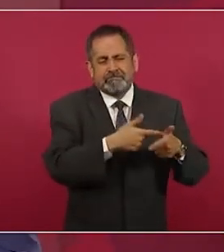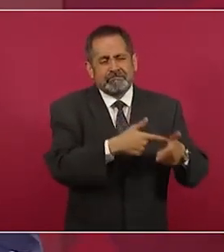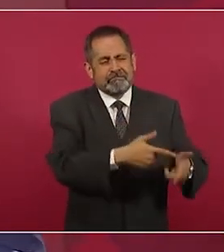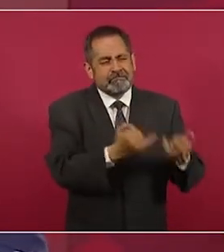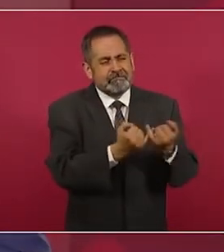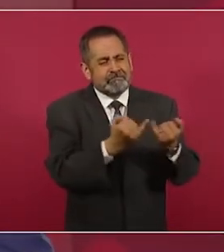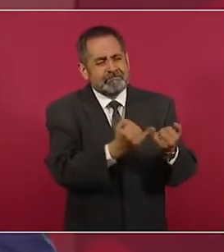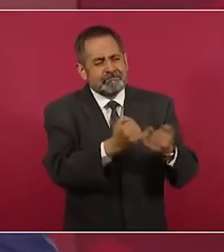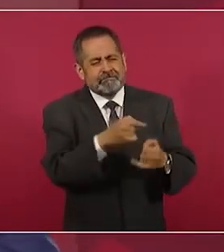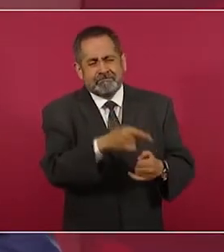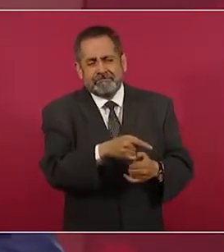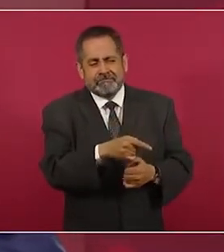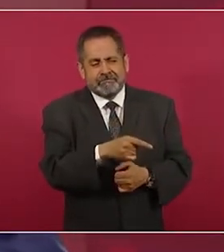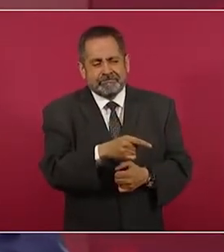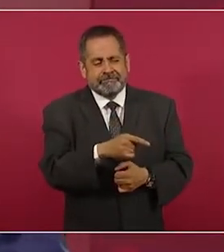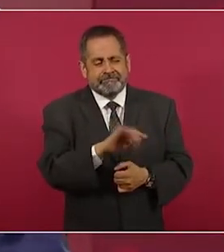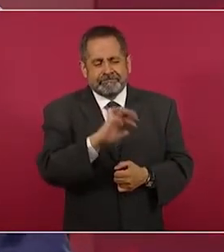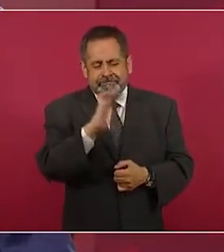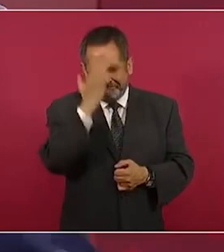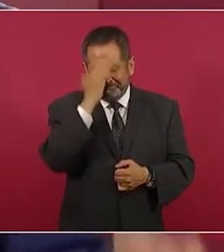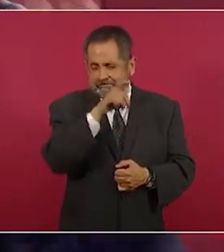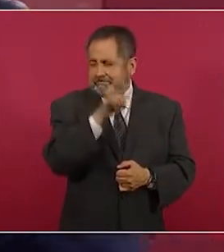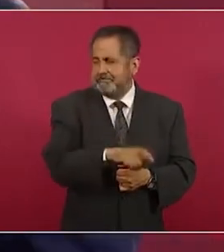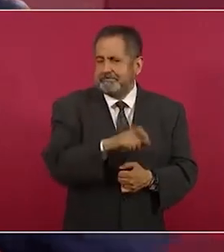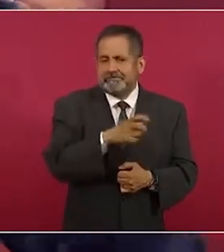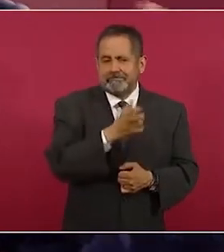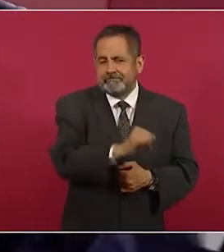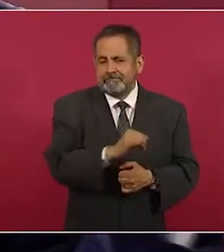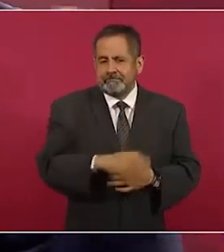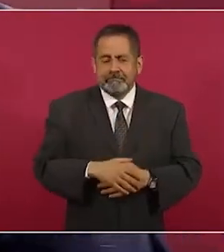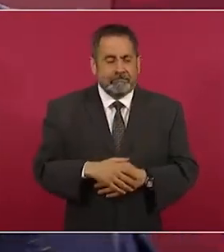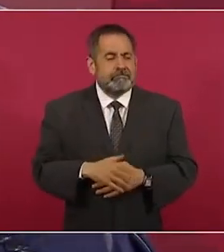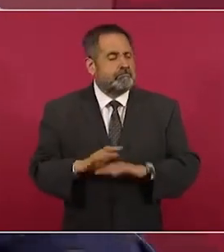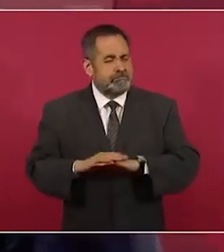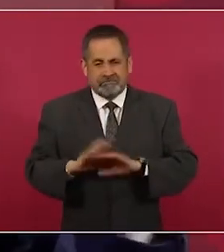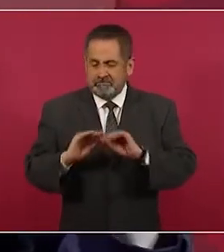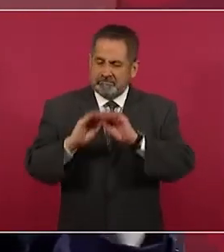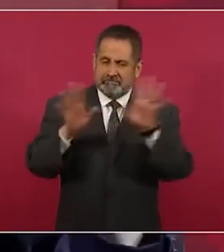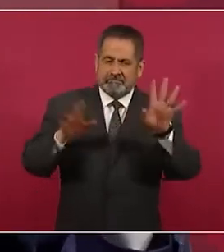porque ya no hay simulación.